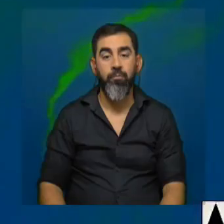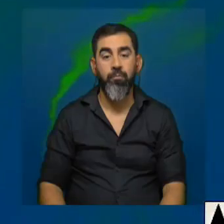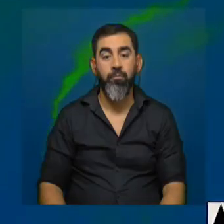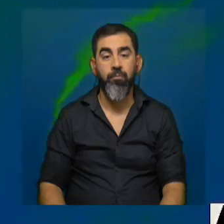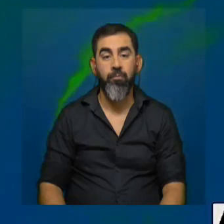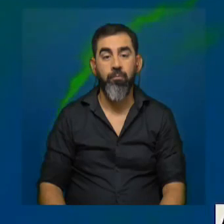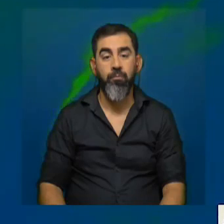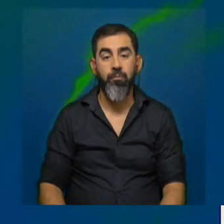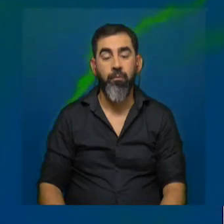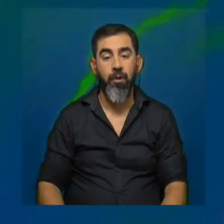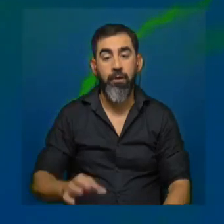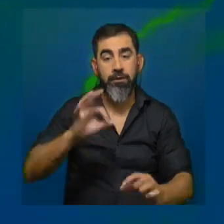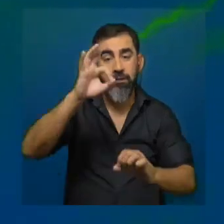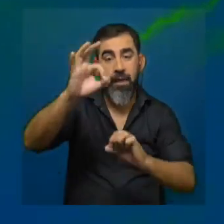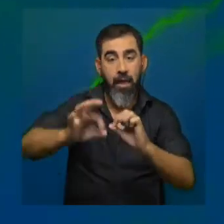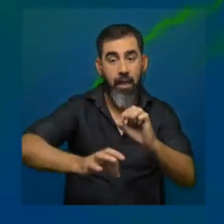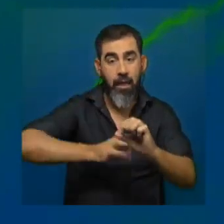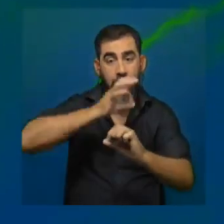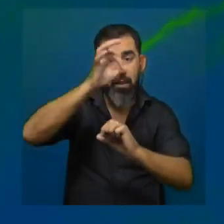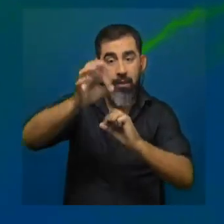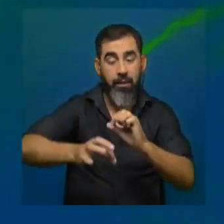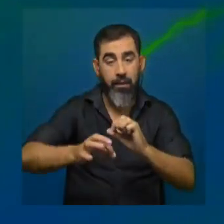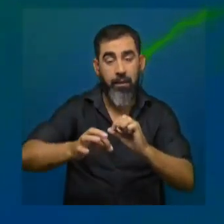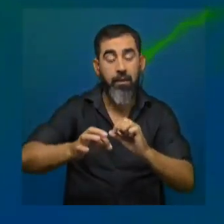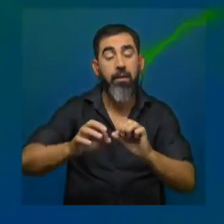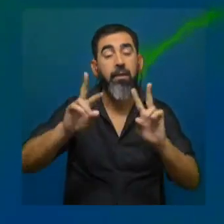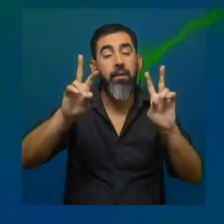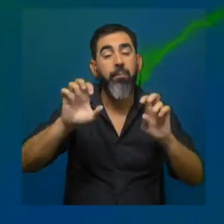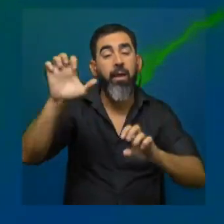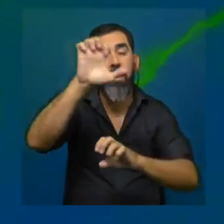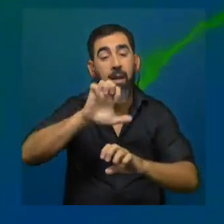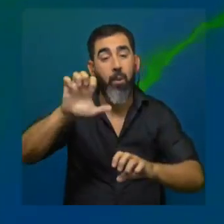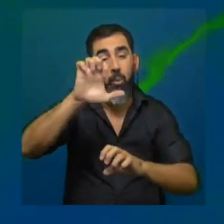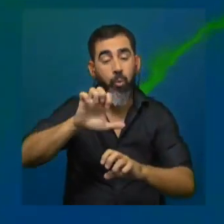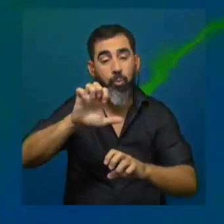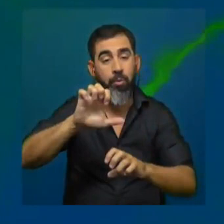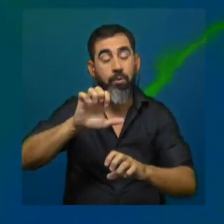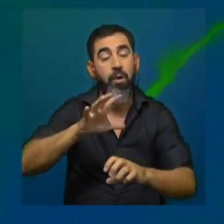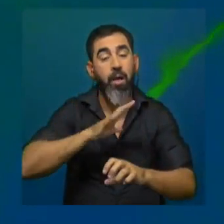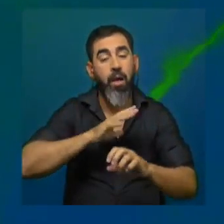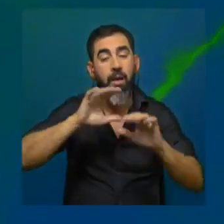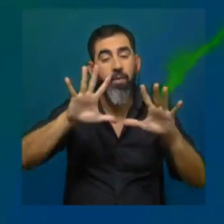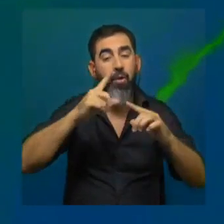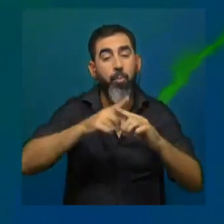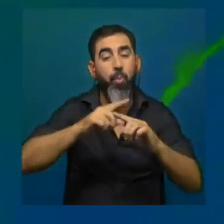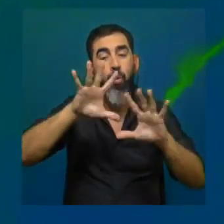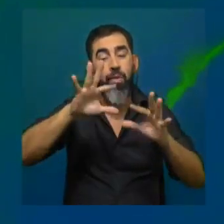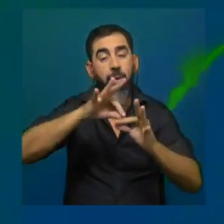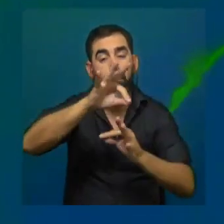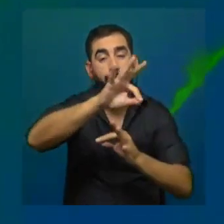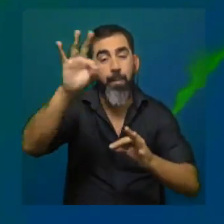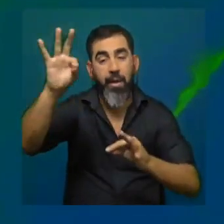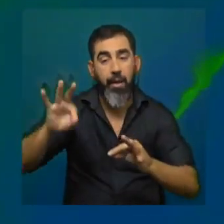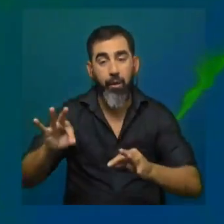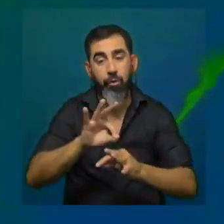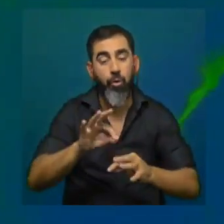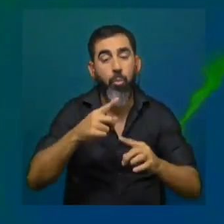Trabajamos con un satélite que es la Agencia Espacial Europea, que tiene una resolución de 10 por 10 metros de píxel y que